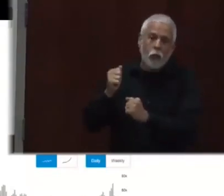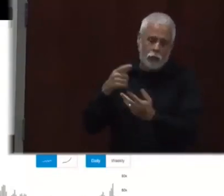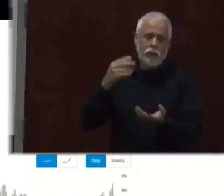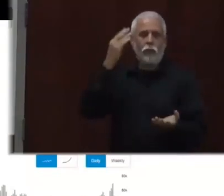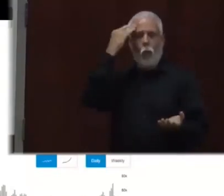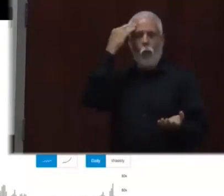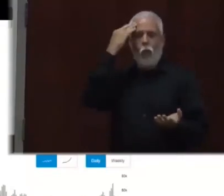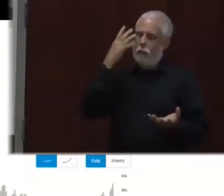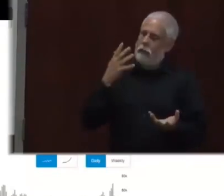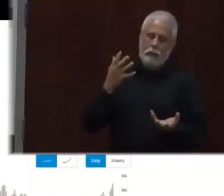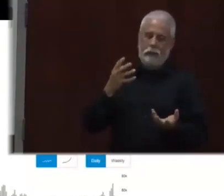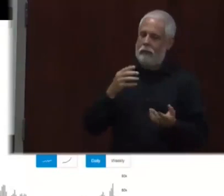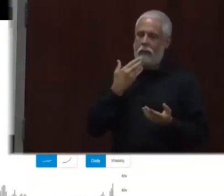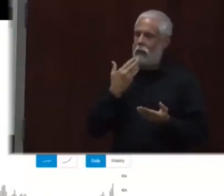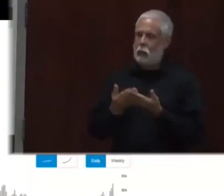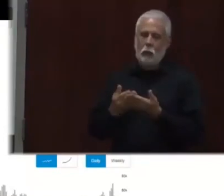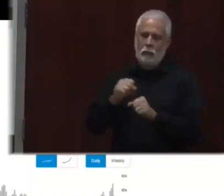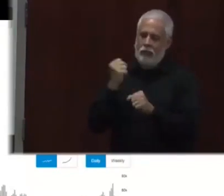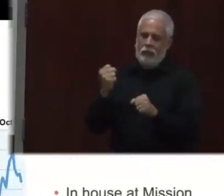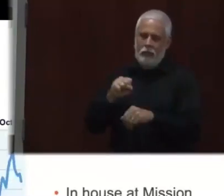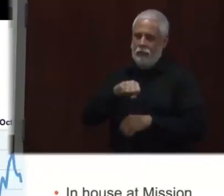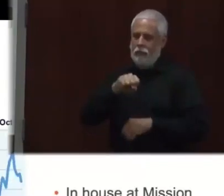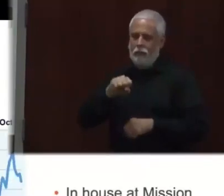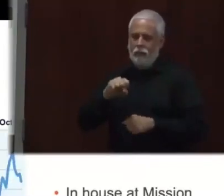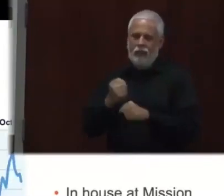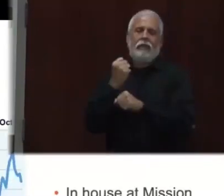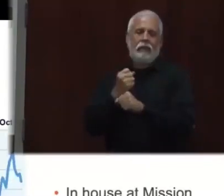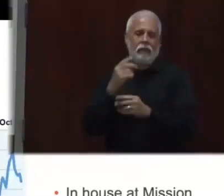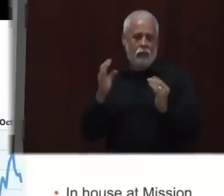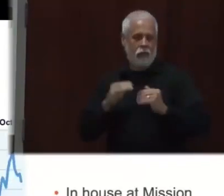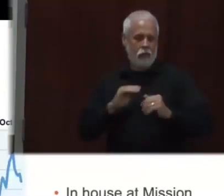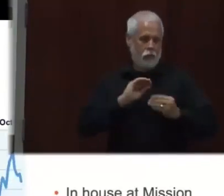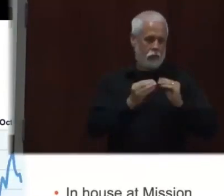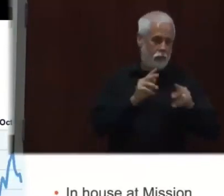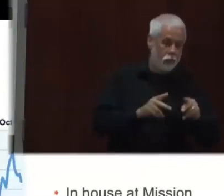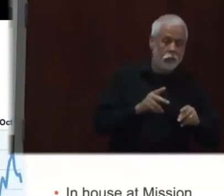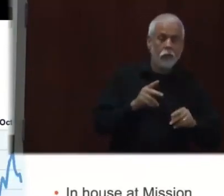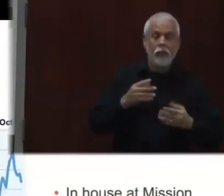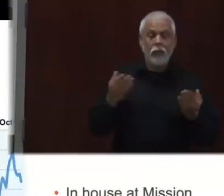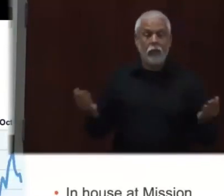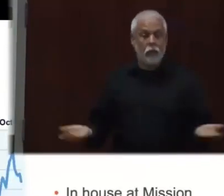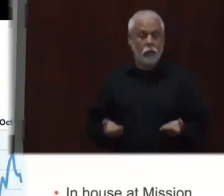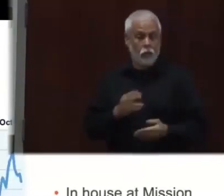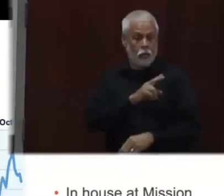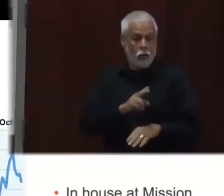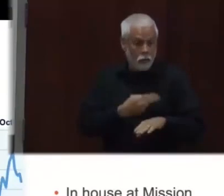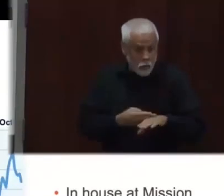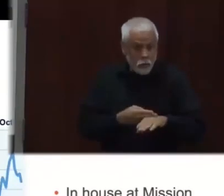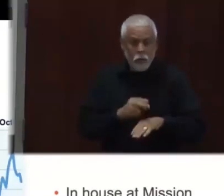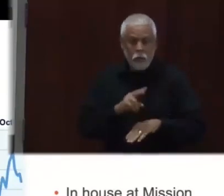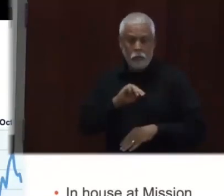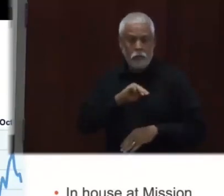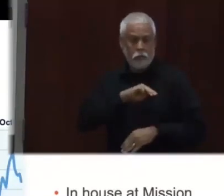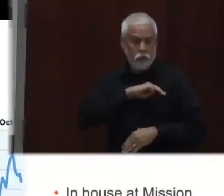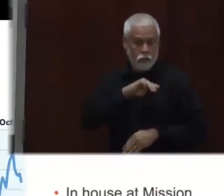estamos viendo en esta gráfica. El azul es el total de números de pacientes que hemos tenido hospitalizados